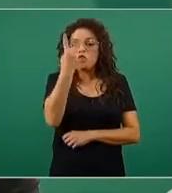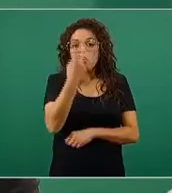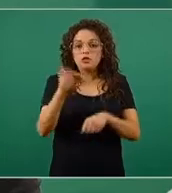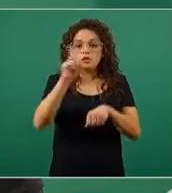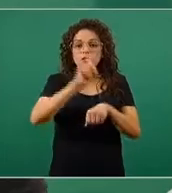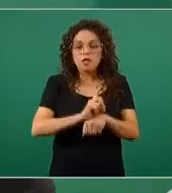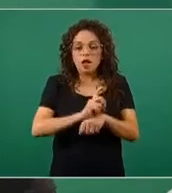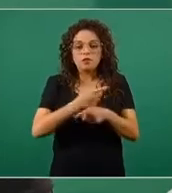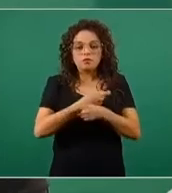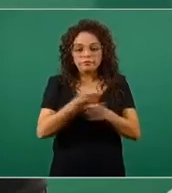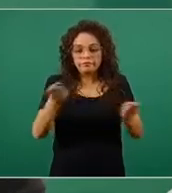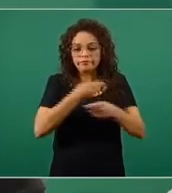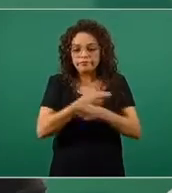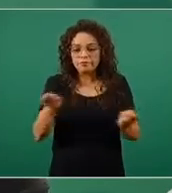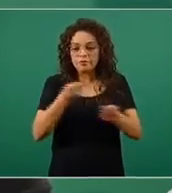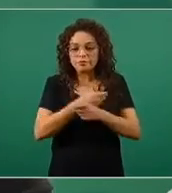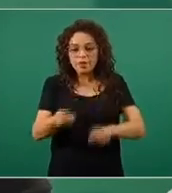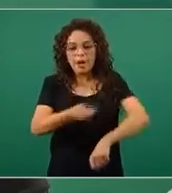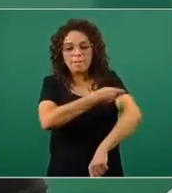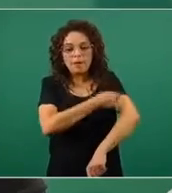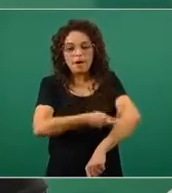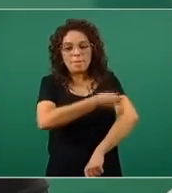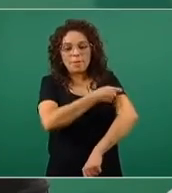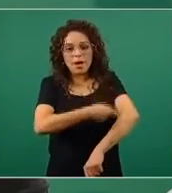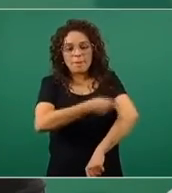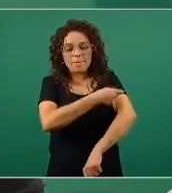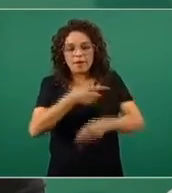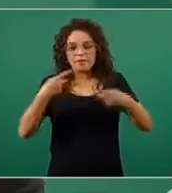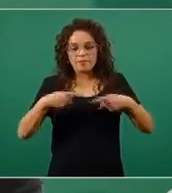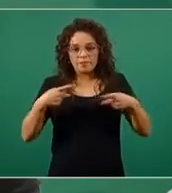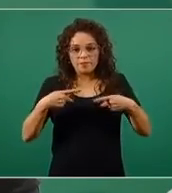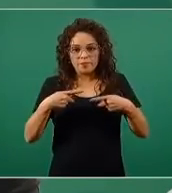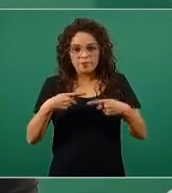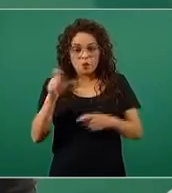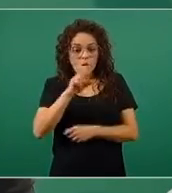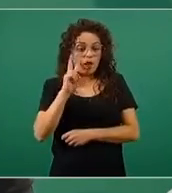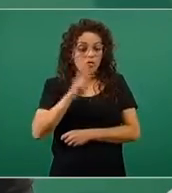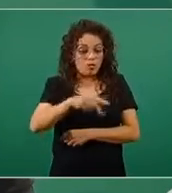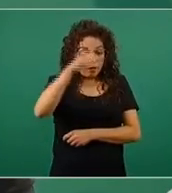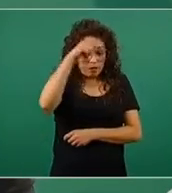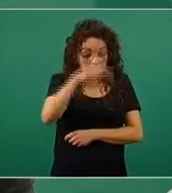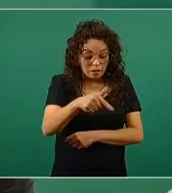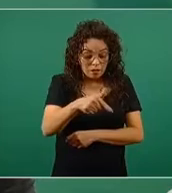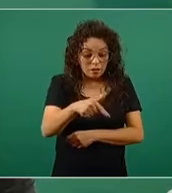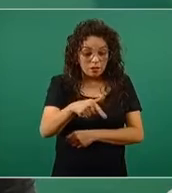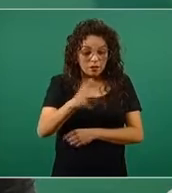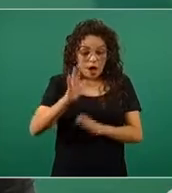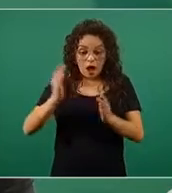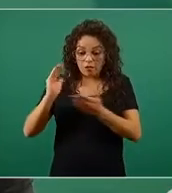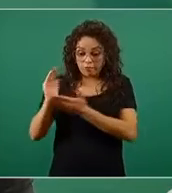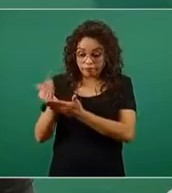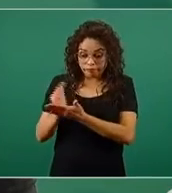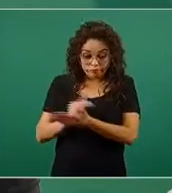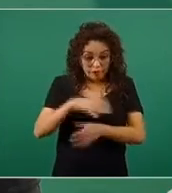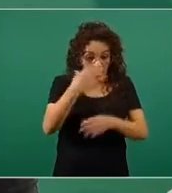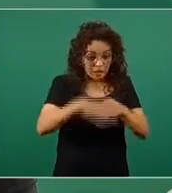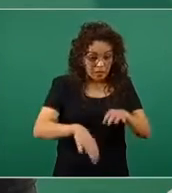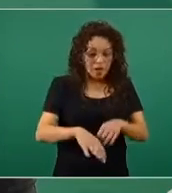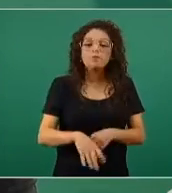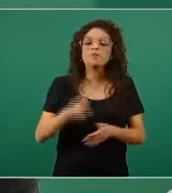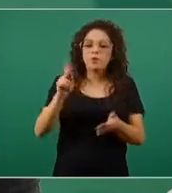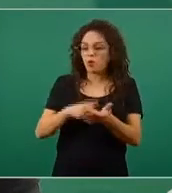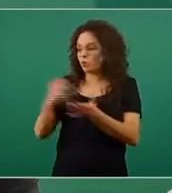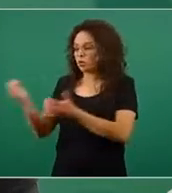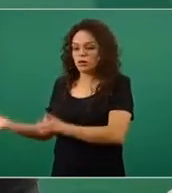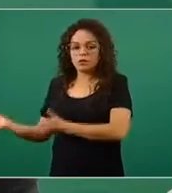de vacunación y se va resurtiendo conforme se vaya necesitando hasta